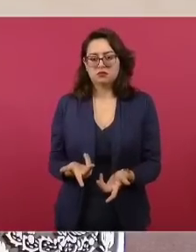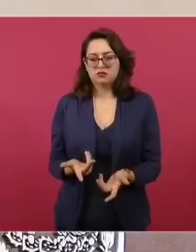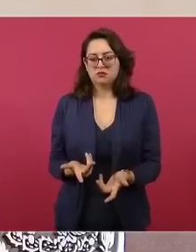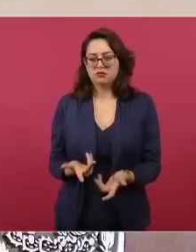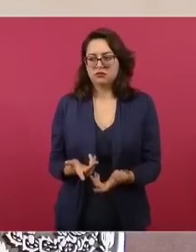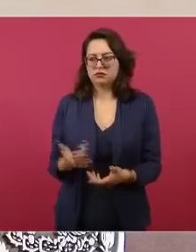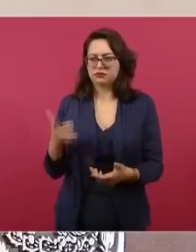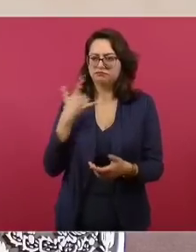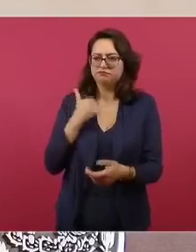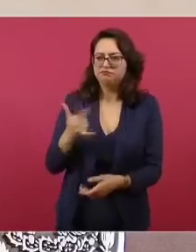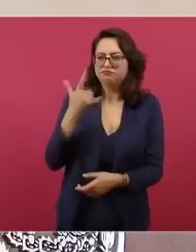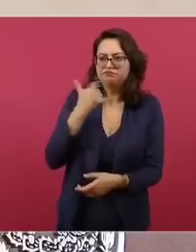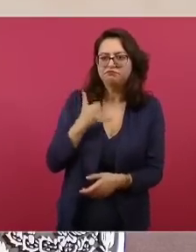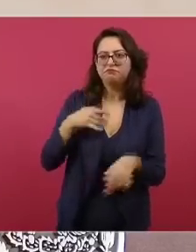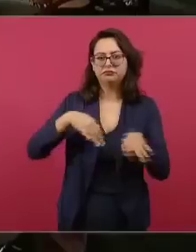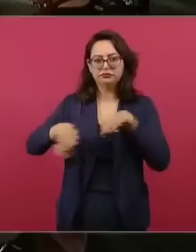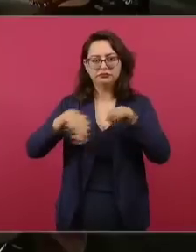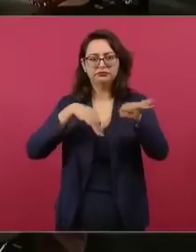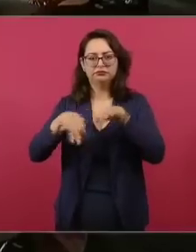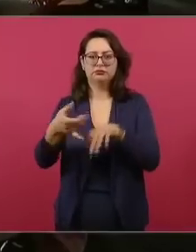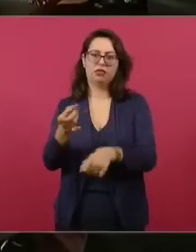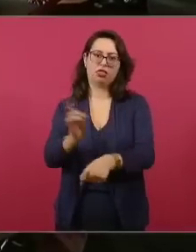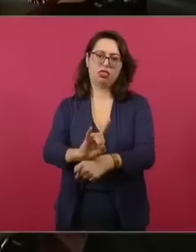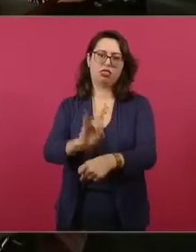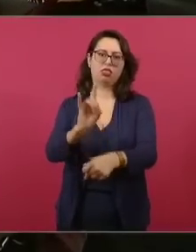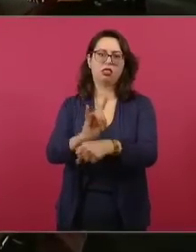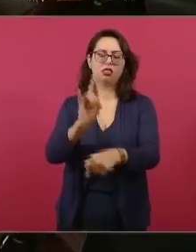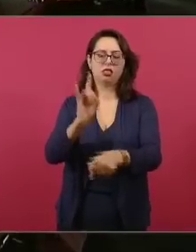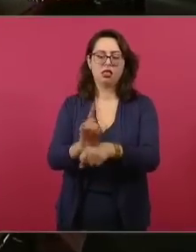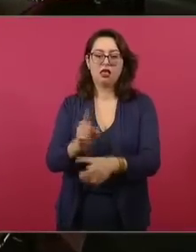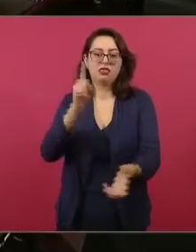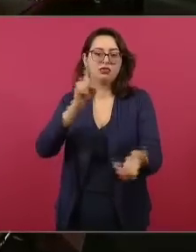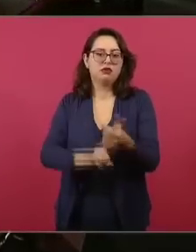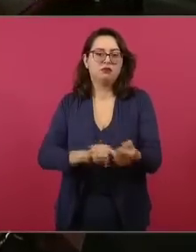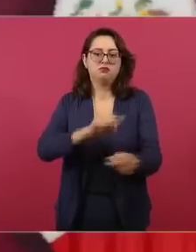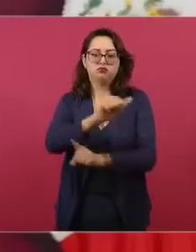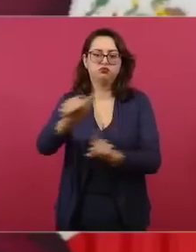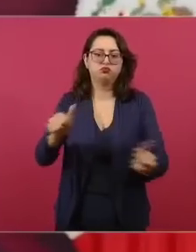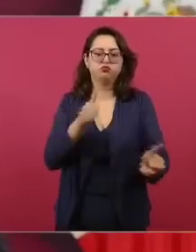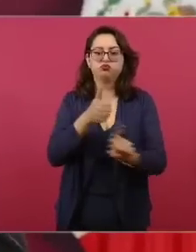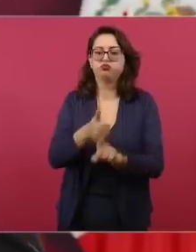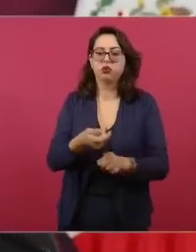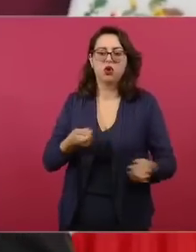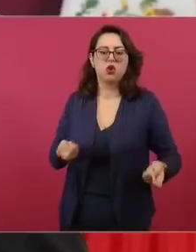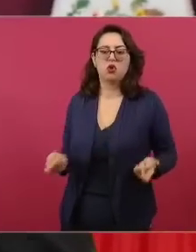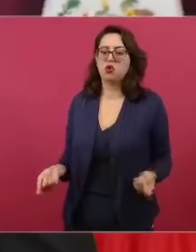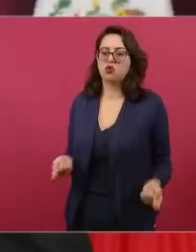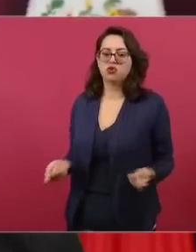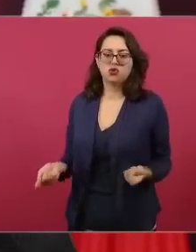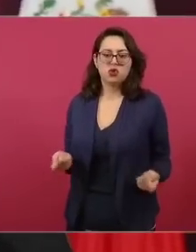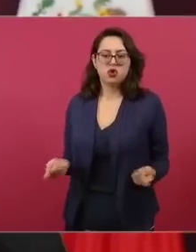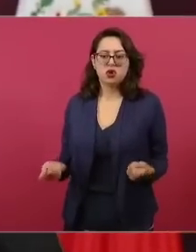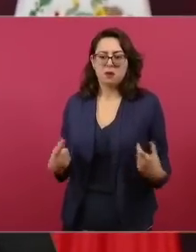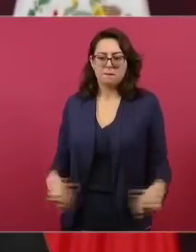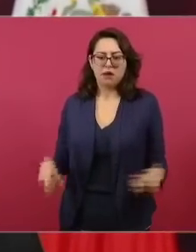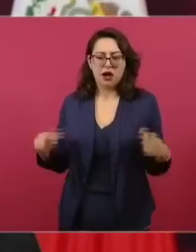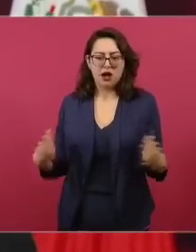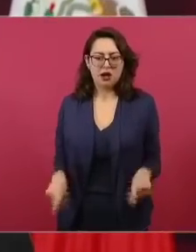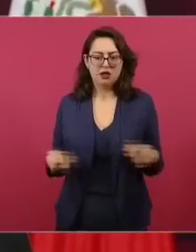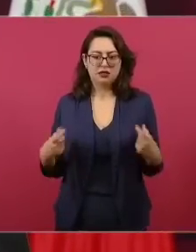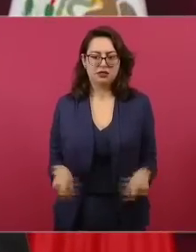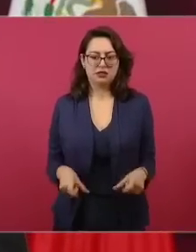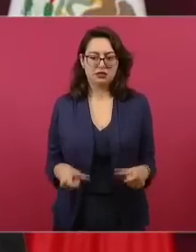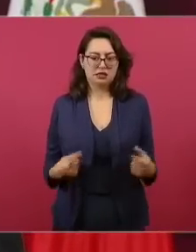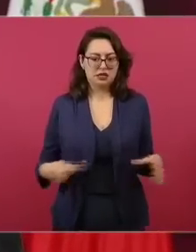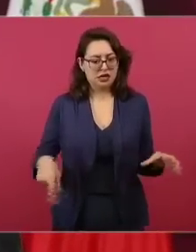democracia, cuando en realidad lo que existe es un grupo de